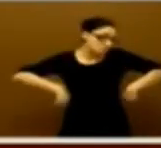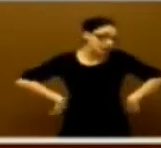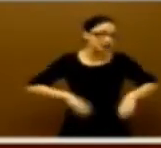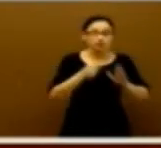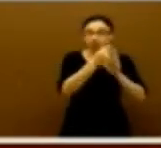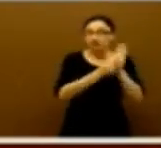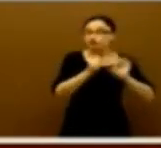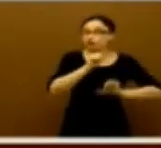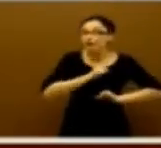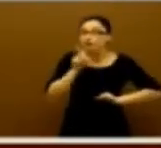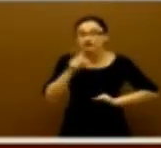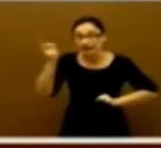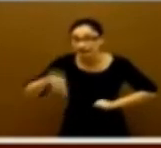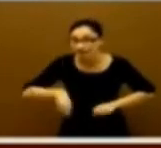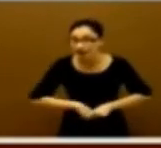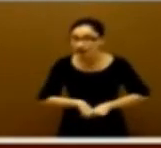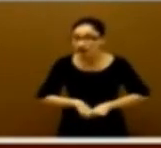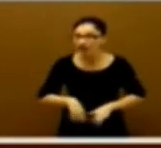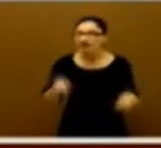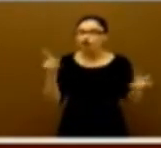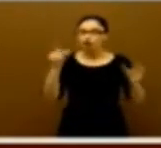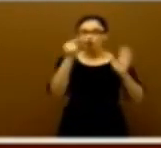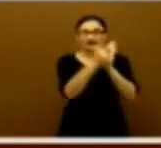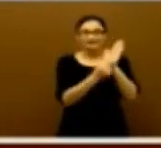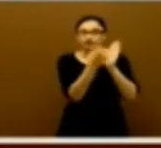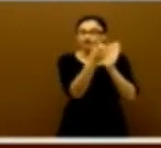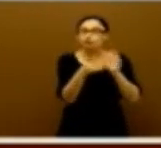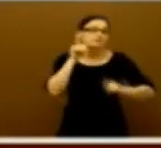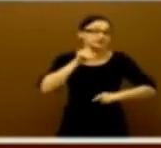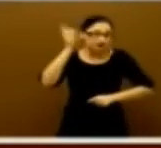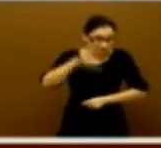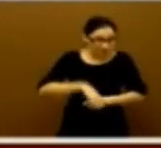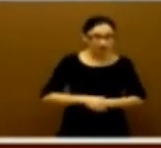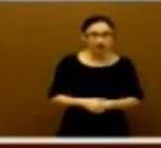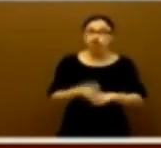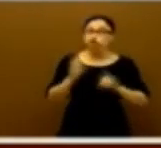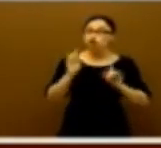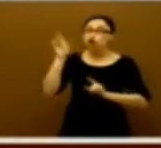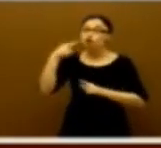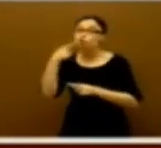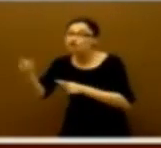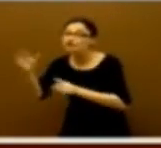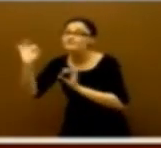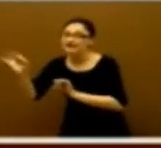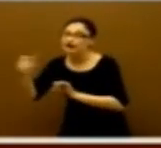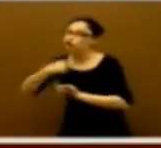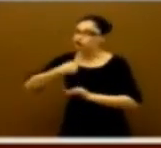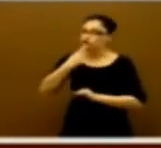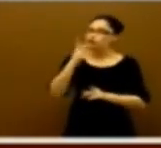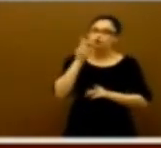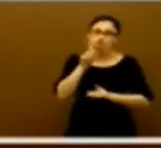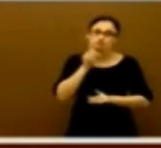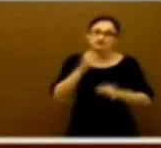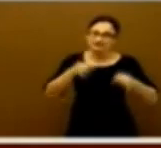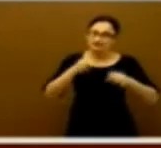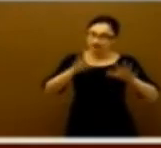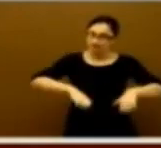datos del paro, no es verdad los datos de la deuda. Aquí no es verdad nada. Solo es verdad su verdad. Solo es verdad su verdad.